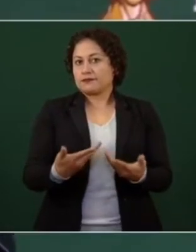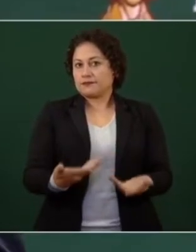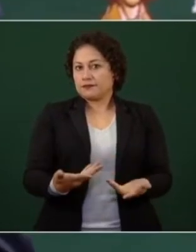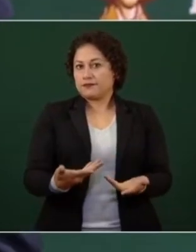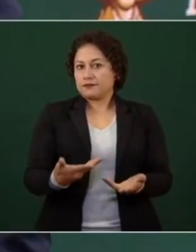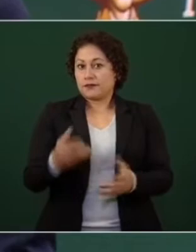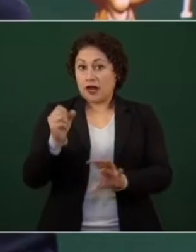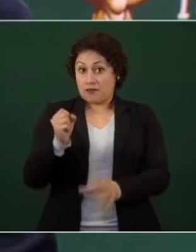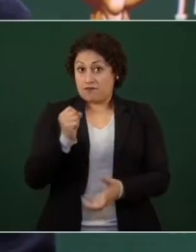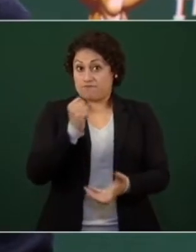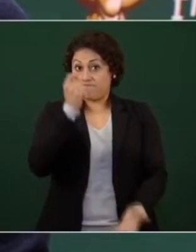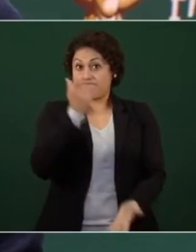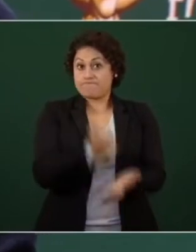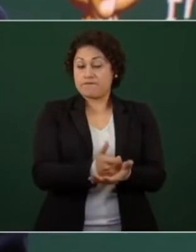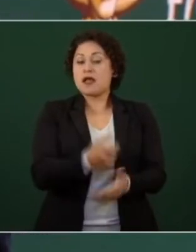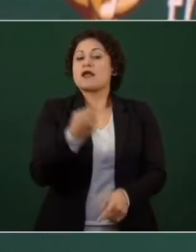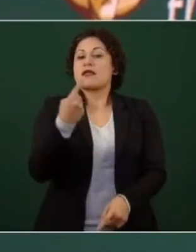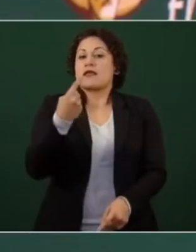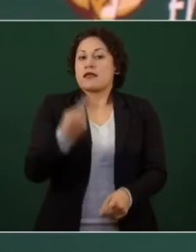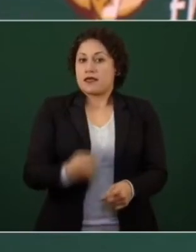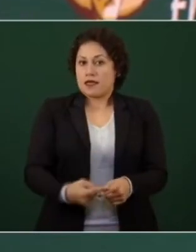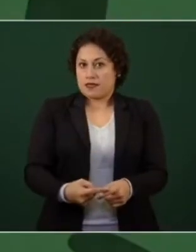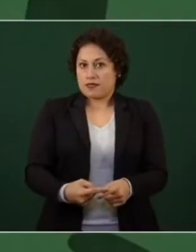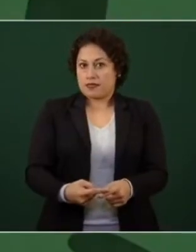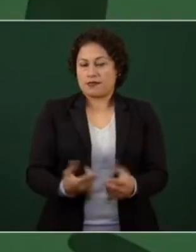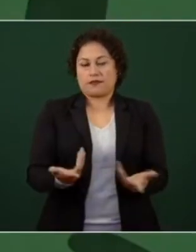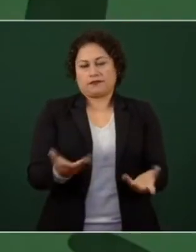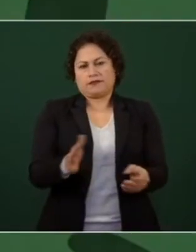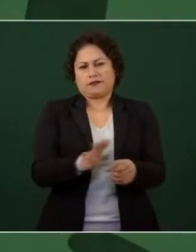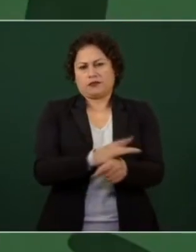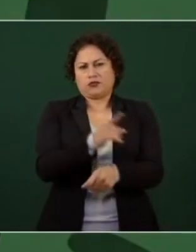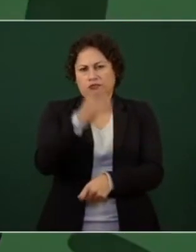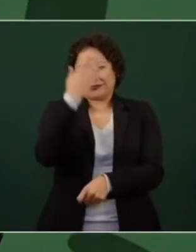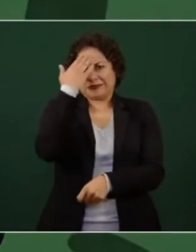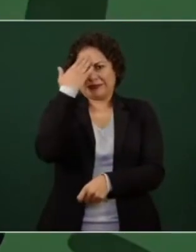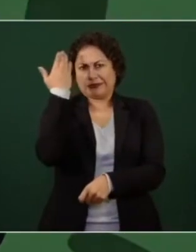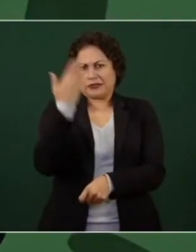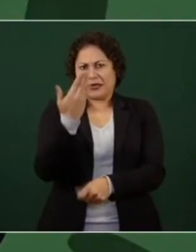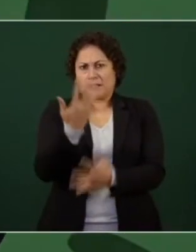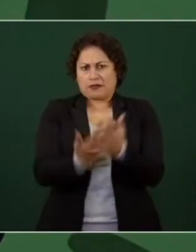dinero? porque todo esto se hace pagando